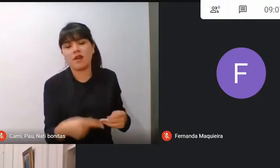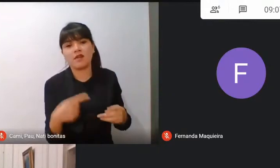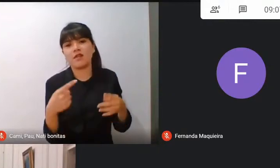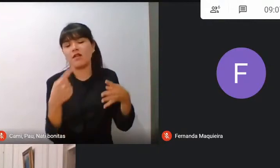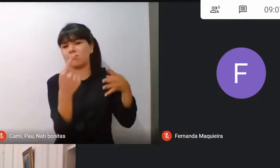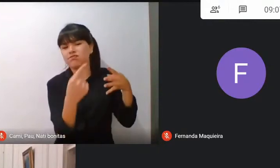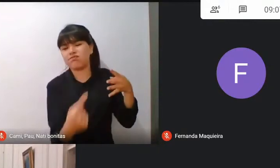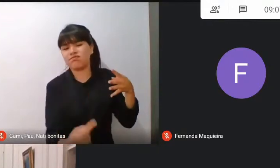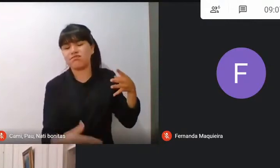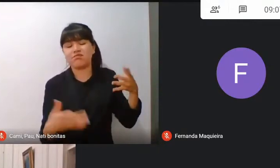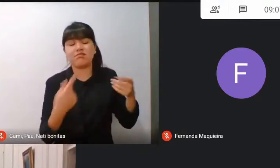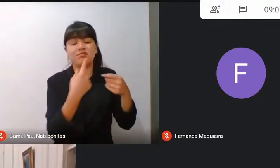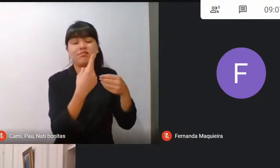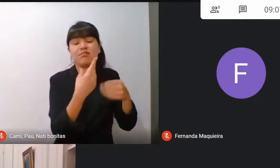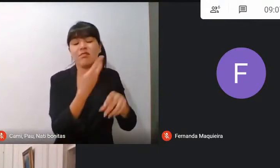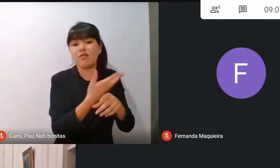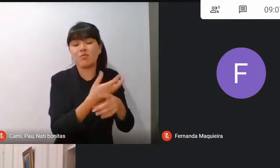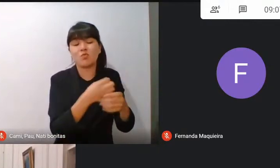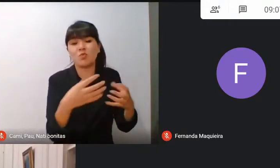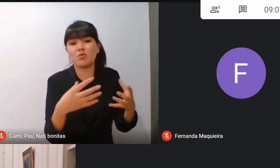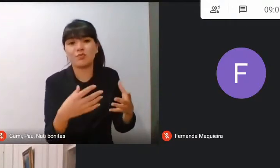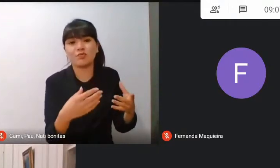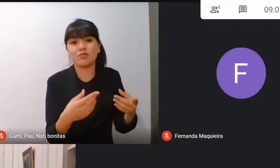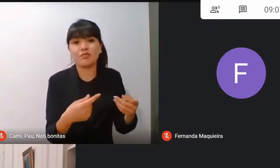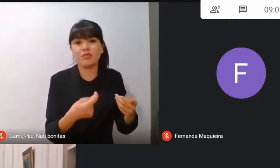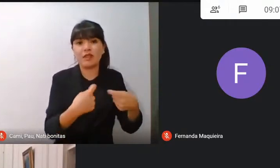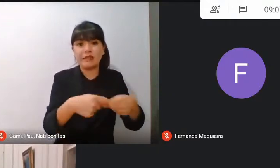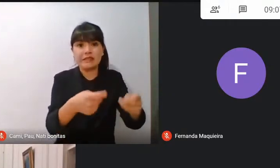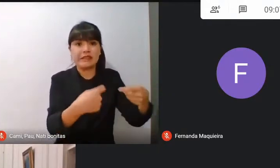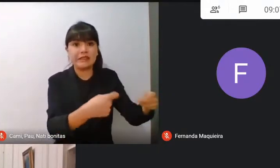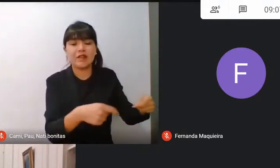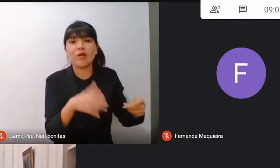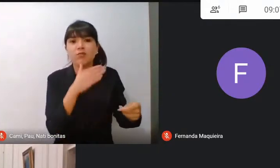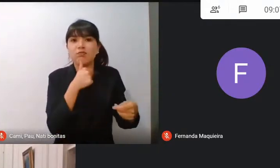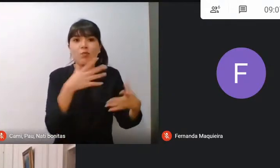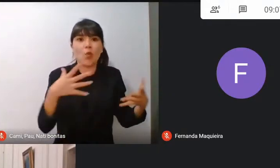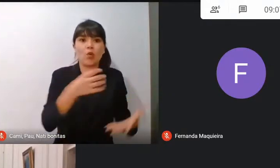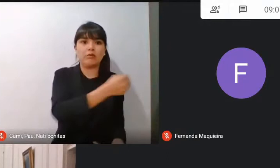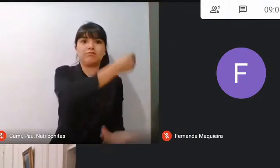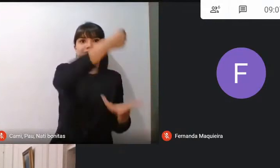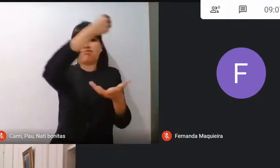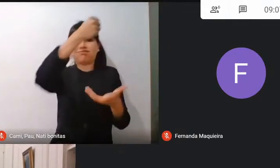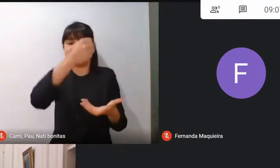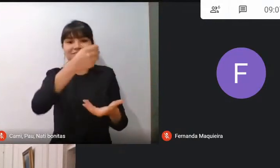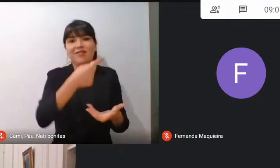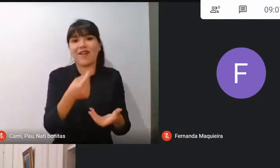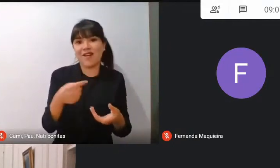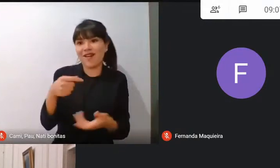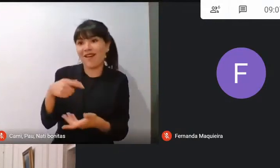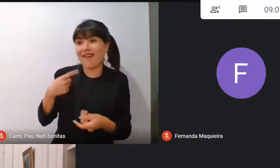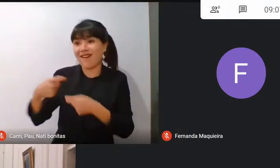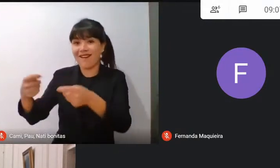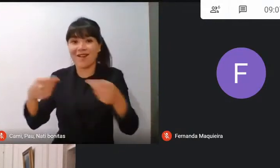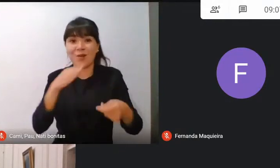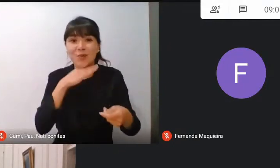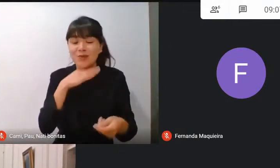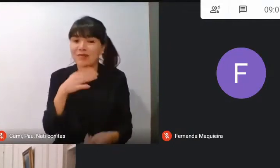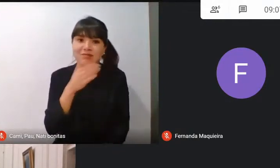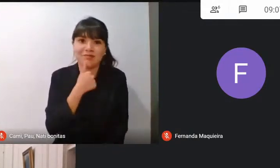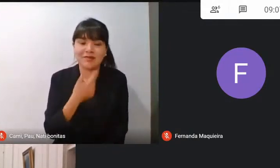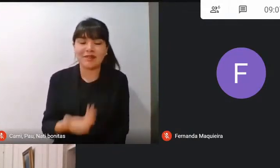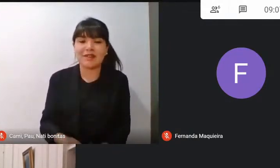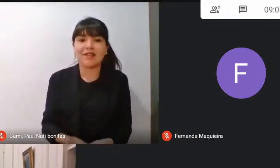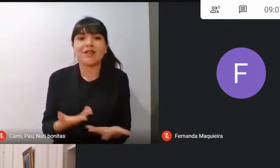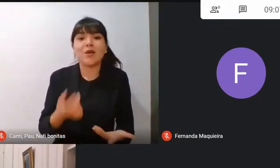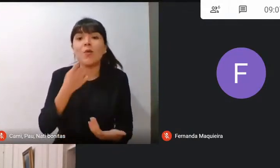a señalar, no son muy holgados, tenemos que reevaluar, conversar siempre en mira de proteger